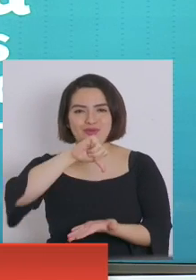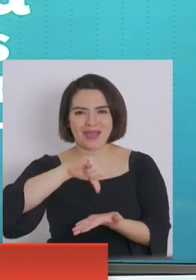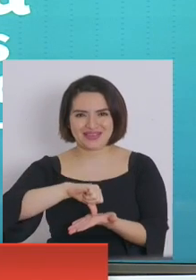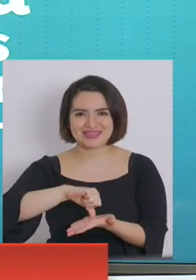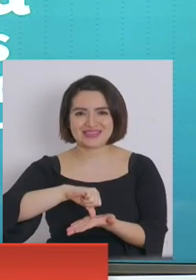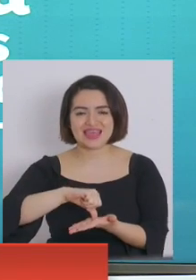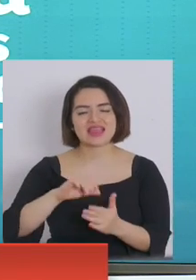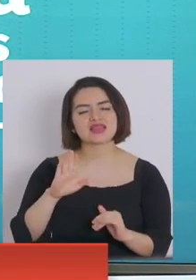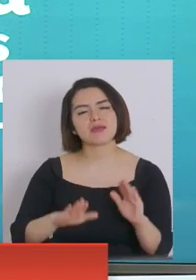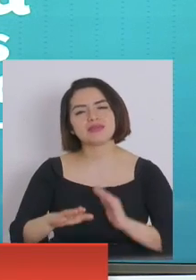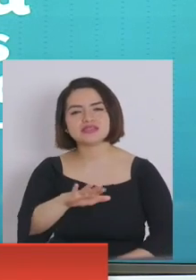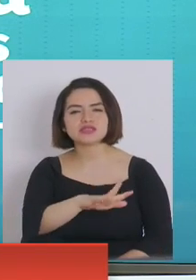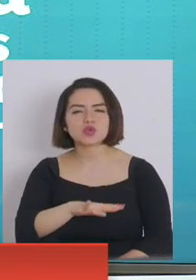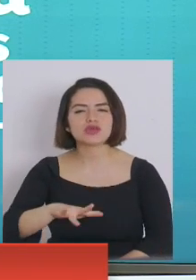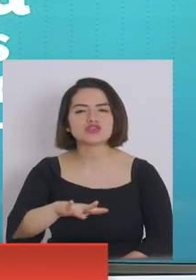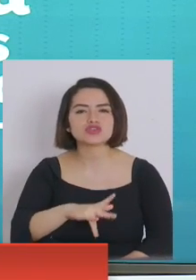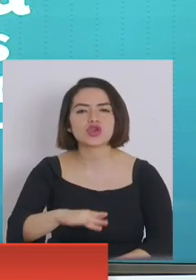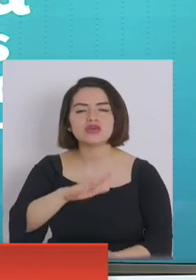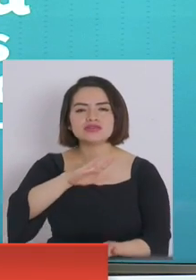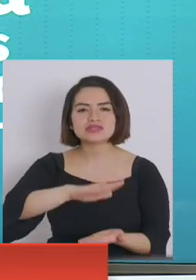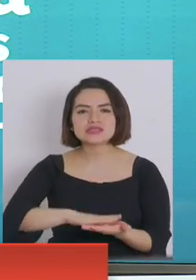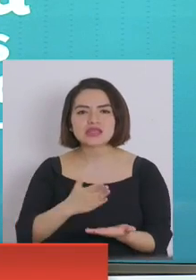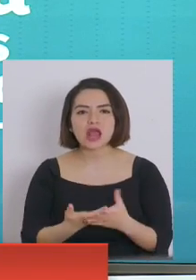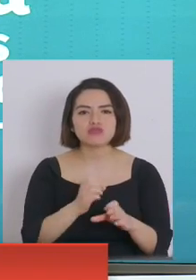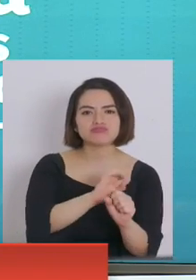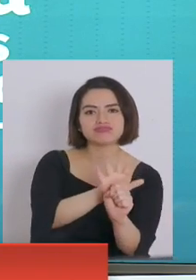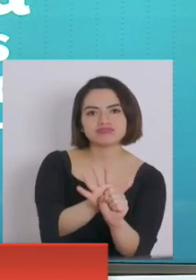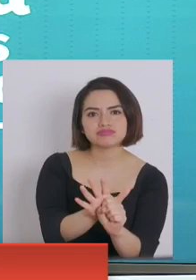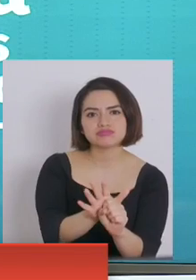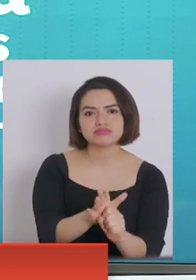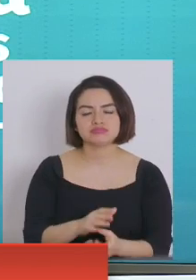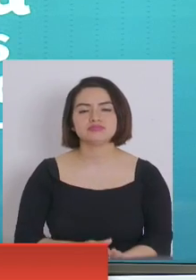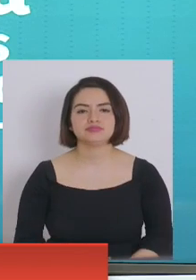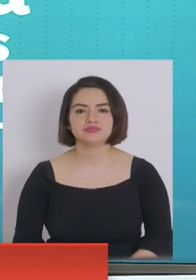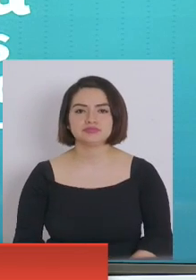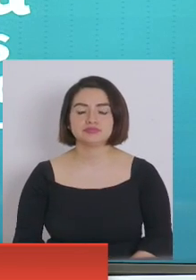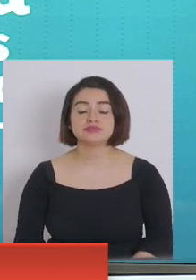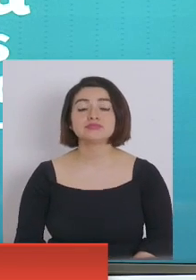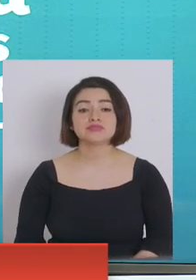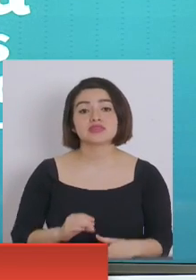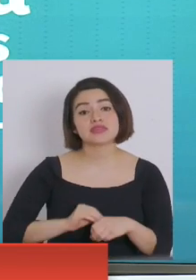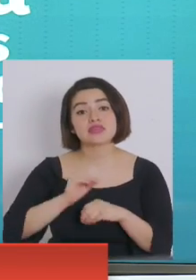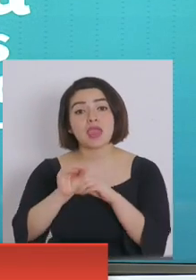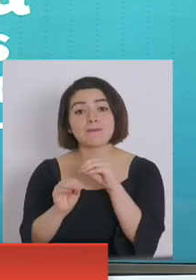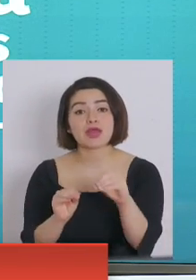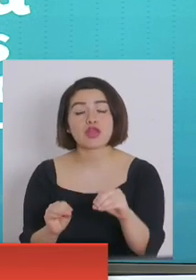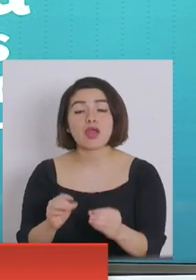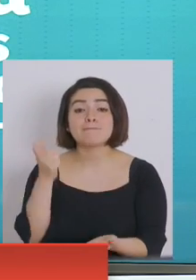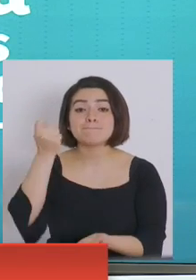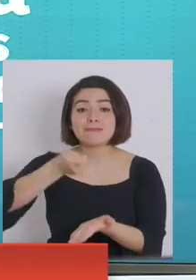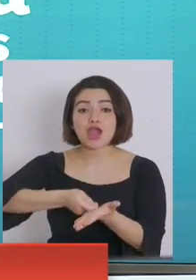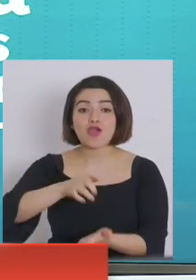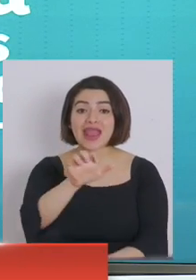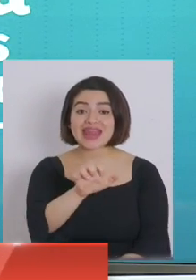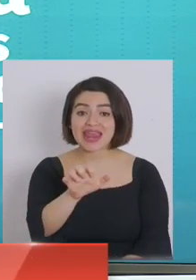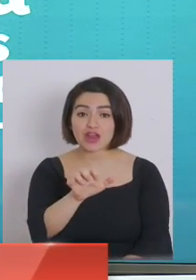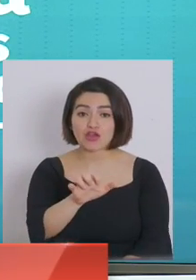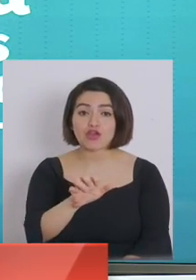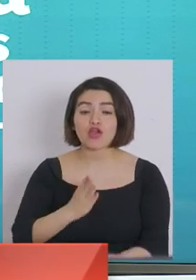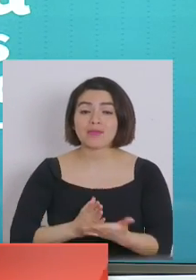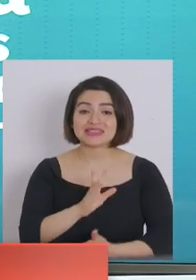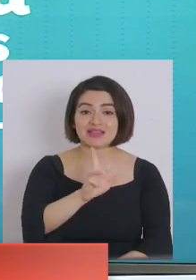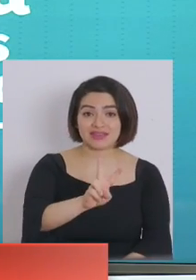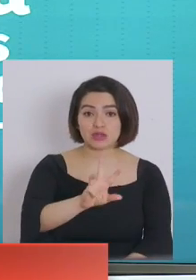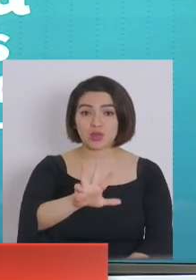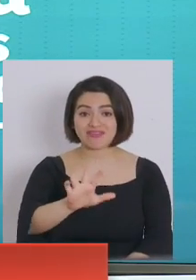dependiendo de la situación sanitaria en la que se encuentran. Volver a hacer el llamado porque para el pago de enero, que comienza el 29 de enero,